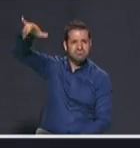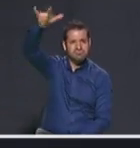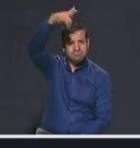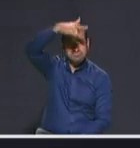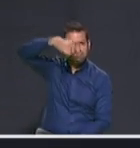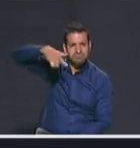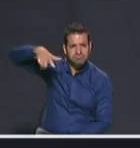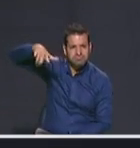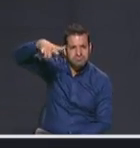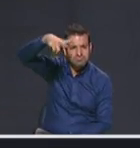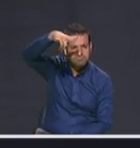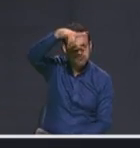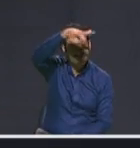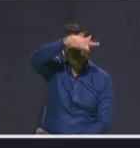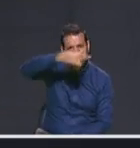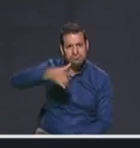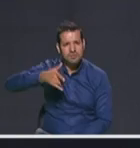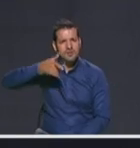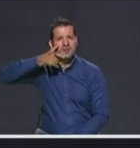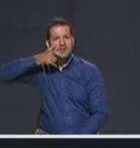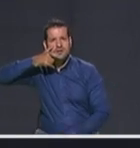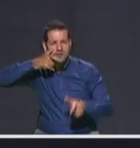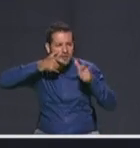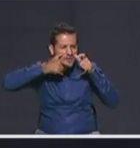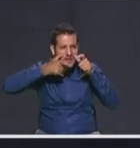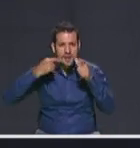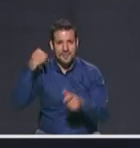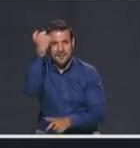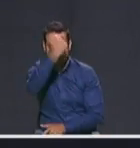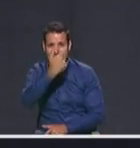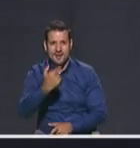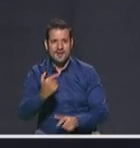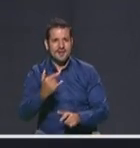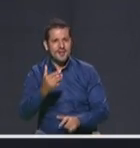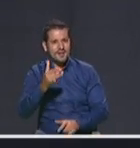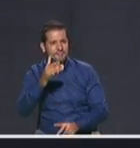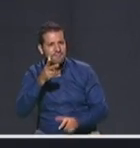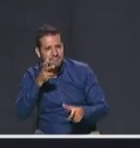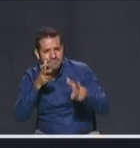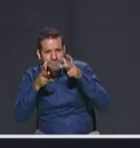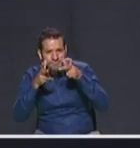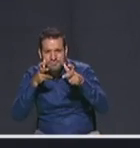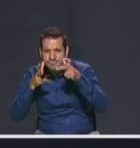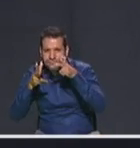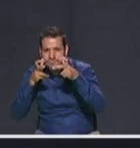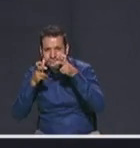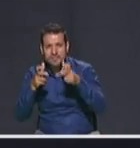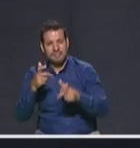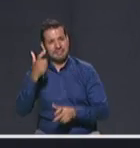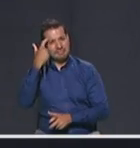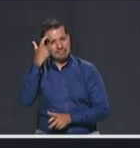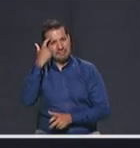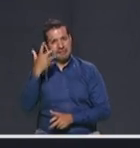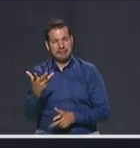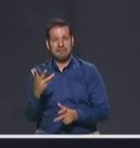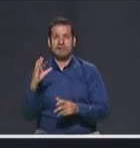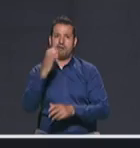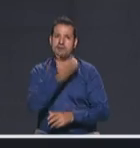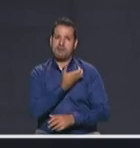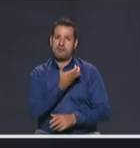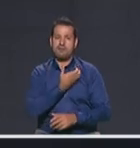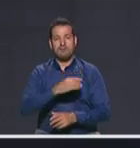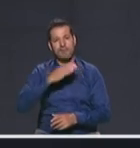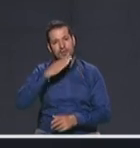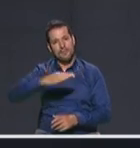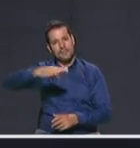cámaras con identificación facial, cámaras con inteligencia artificial y sobre todo el alcalde de Medellín será el